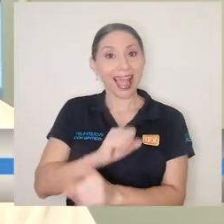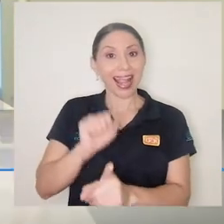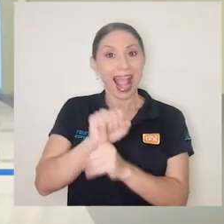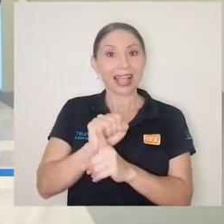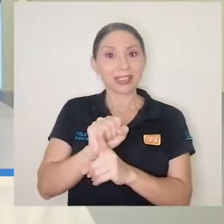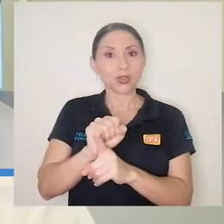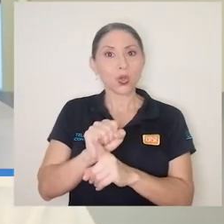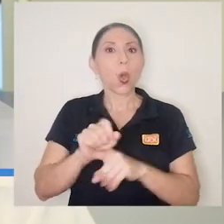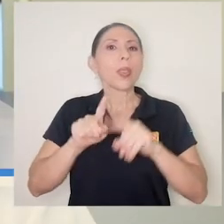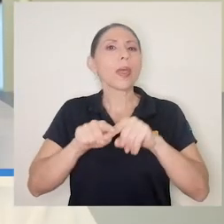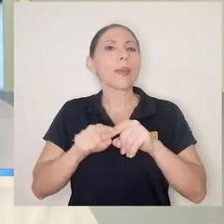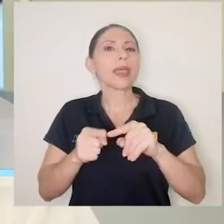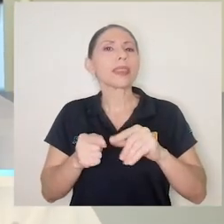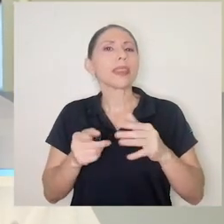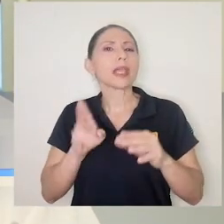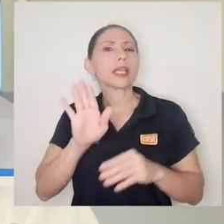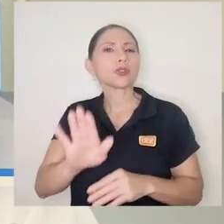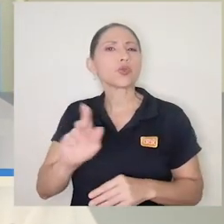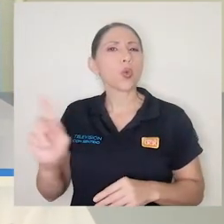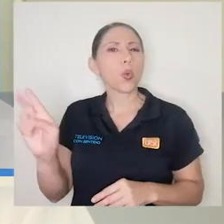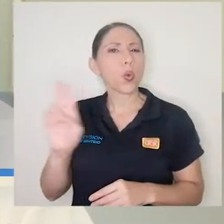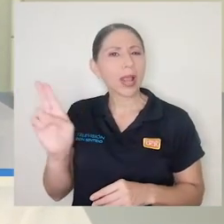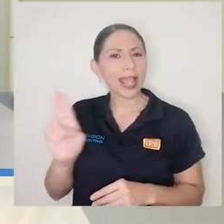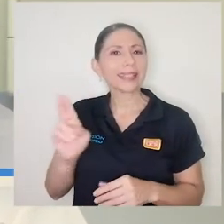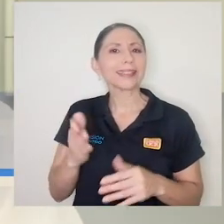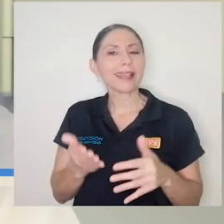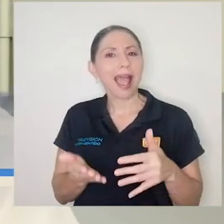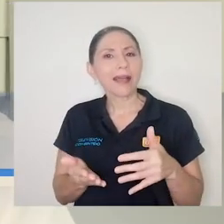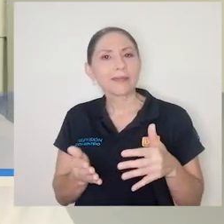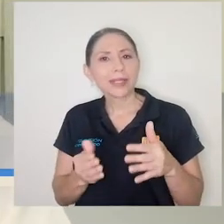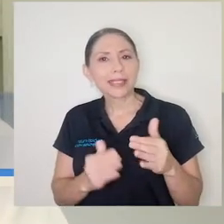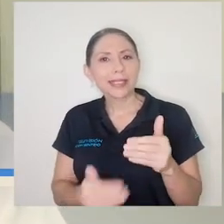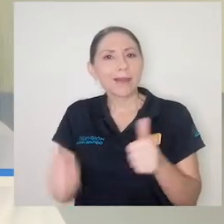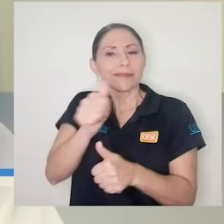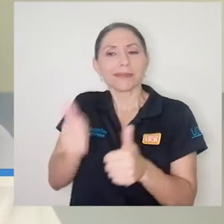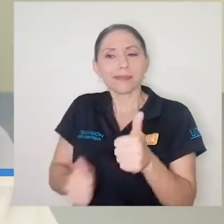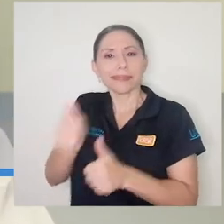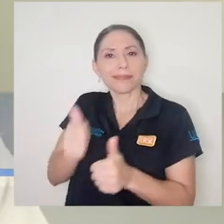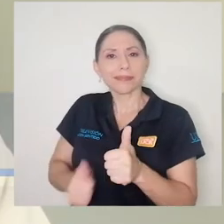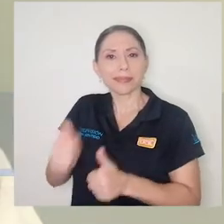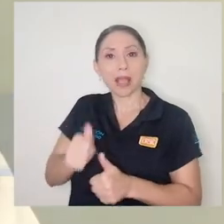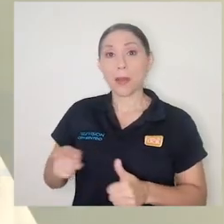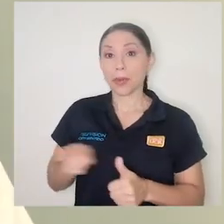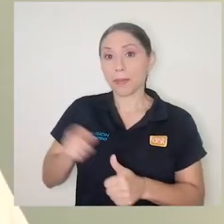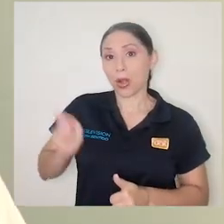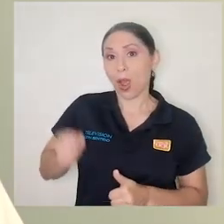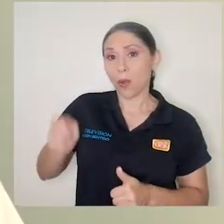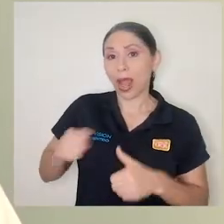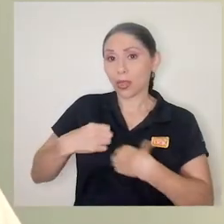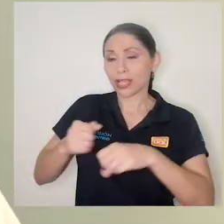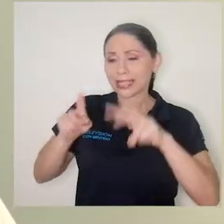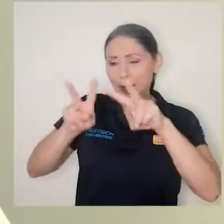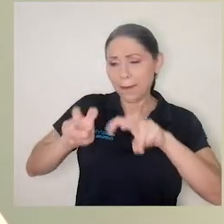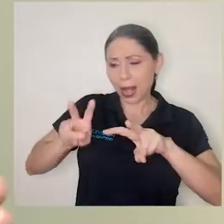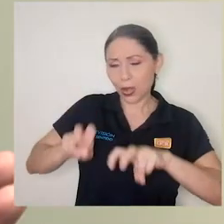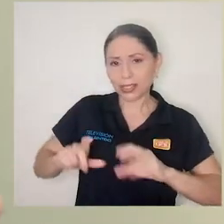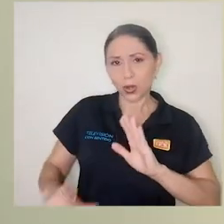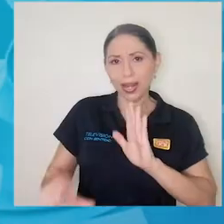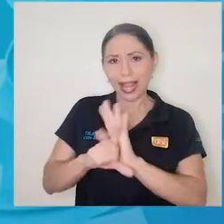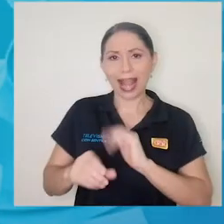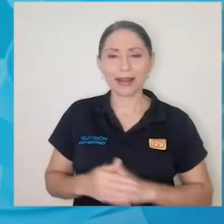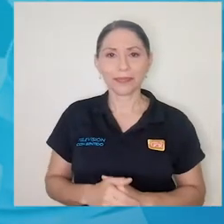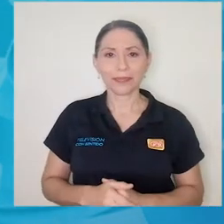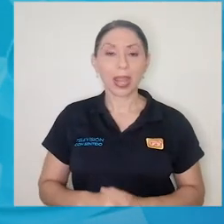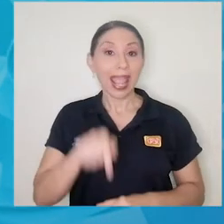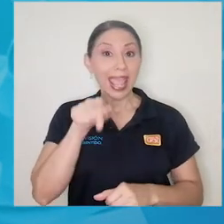se prioriza según la urgencia. Para ello, los abogados realizan antes una valoración legal. Bueno, esta